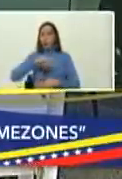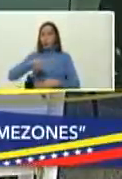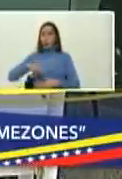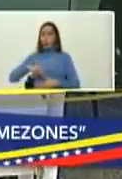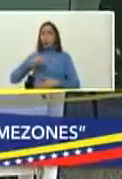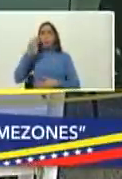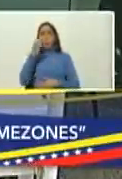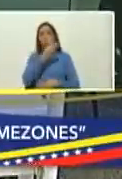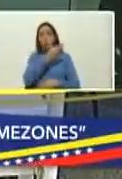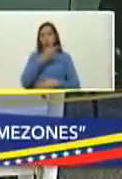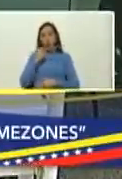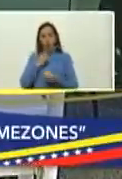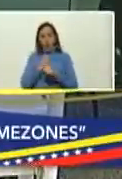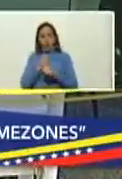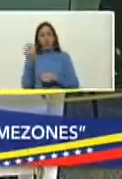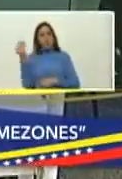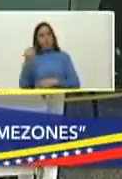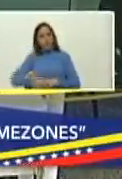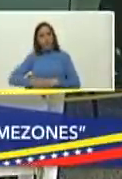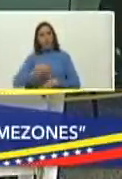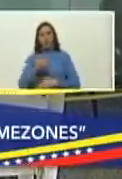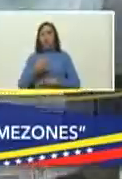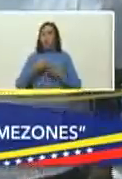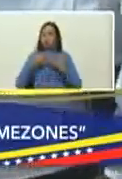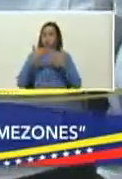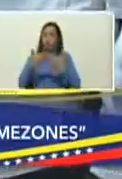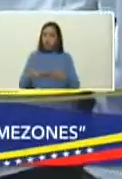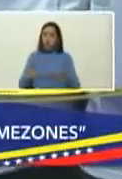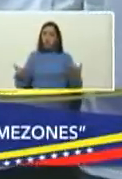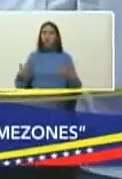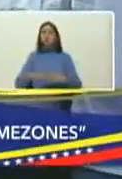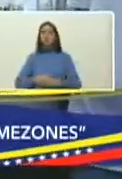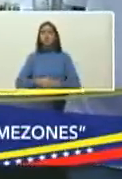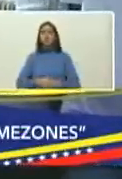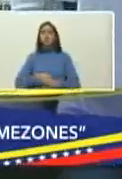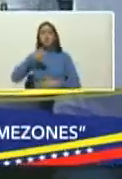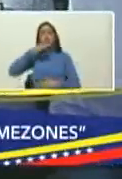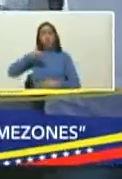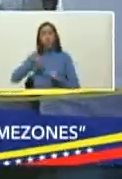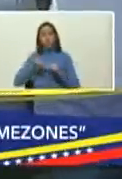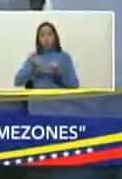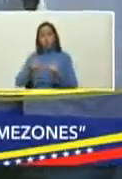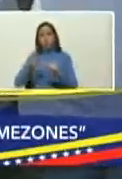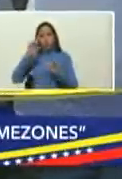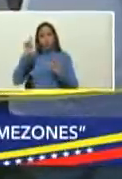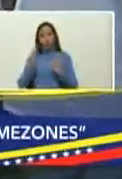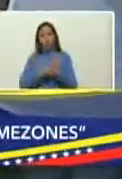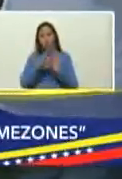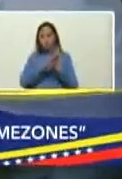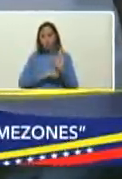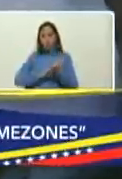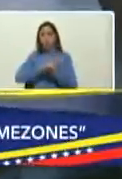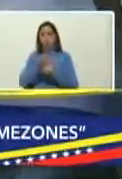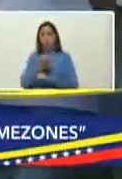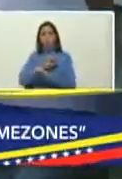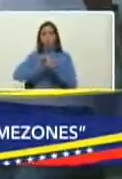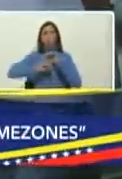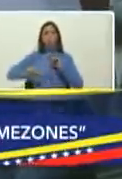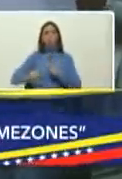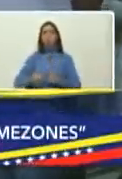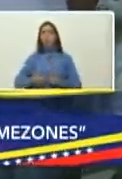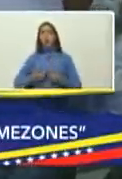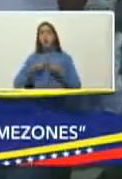comprometernos ciertamente a garantizar presidente que nuestra gente siga respetando todo el tema del protocolo para